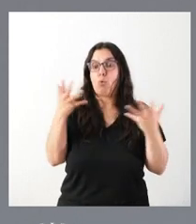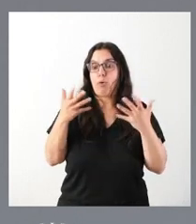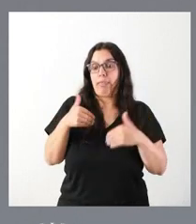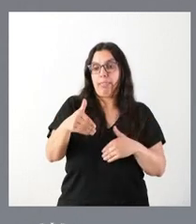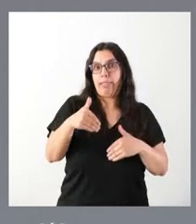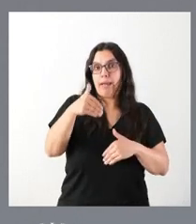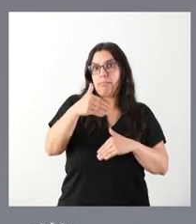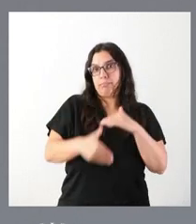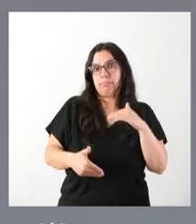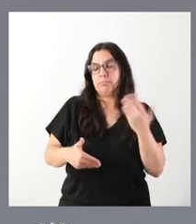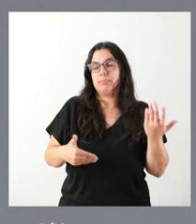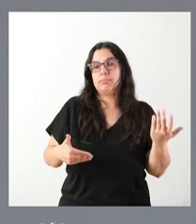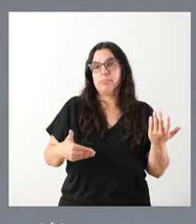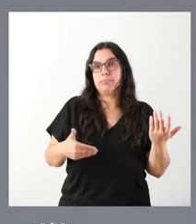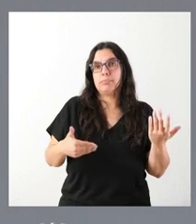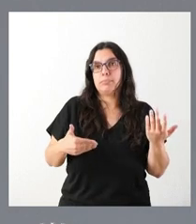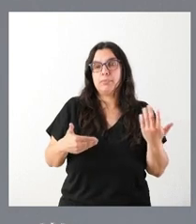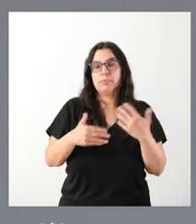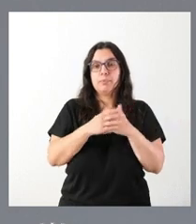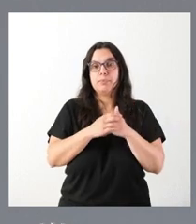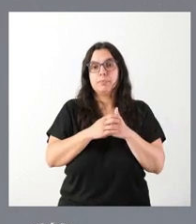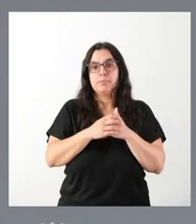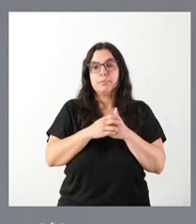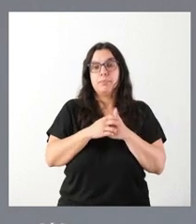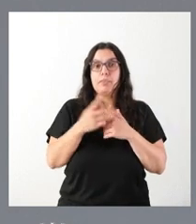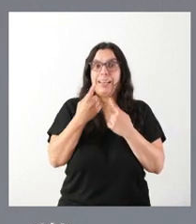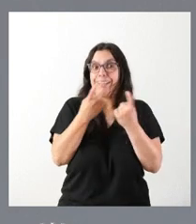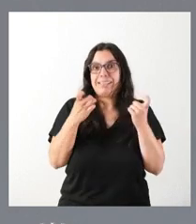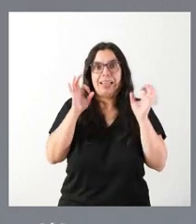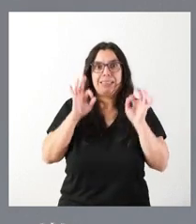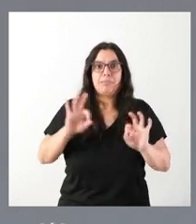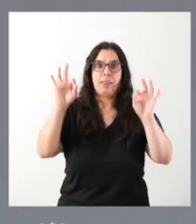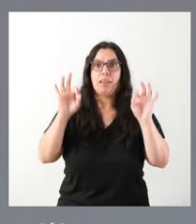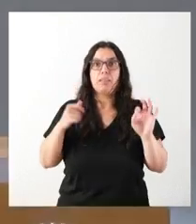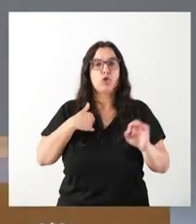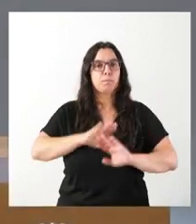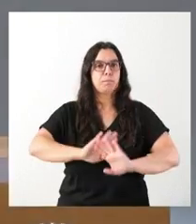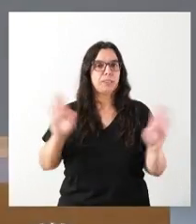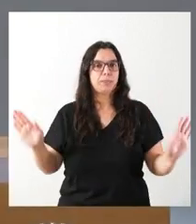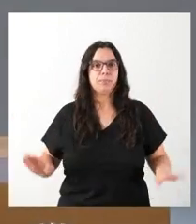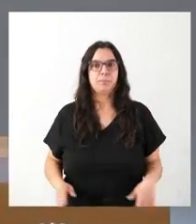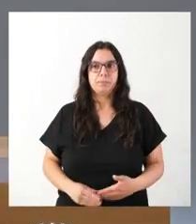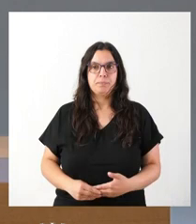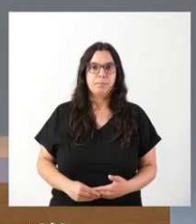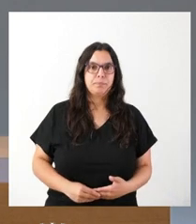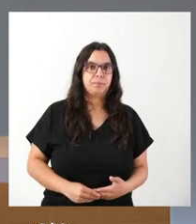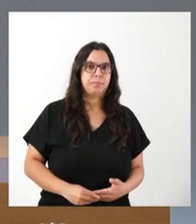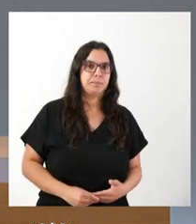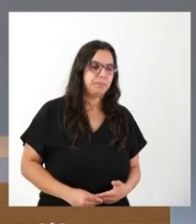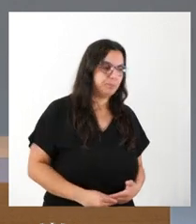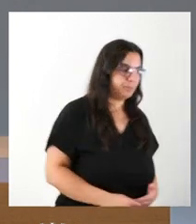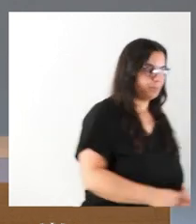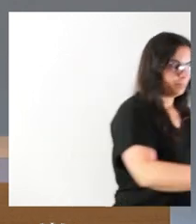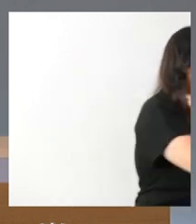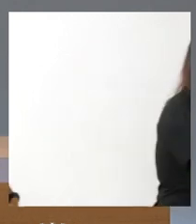y extraordinaria necesidad de ello. Yo, por mi parte, nada más, consejero. E